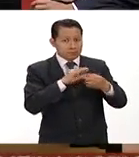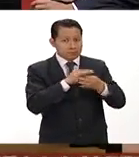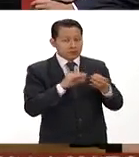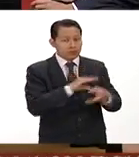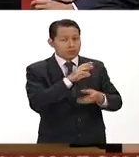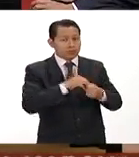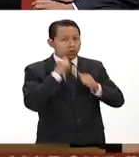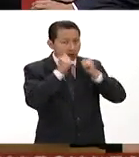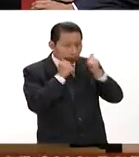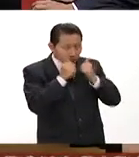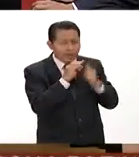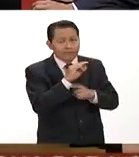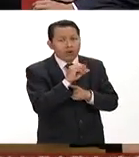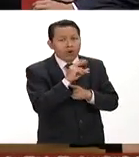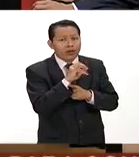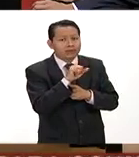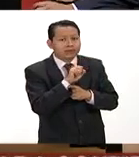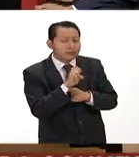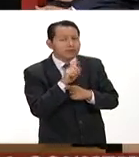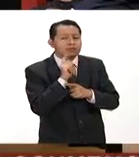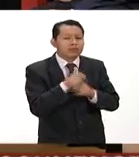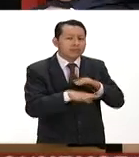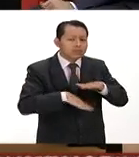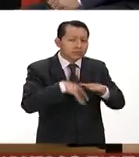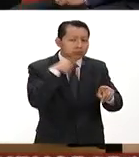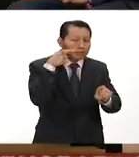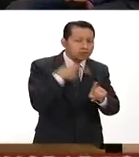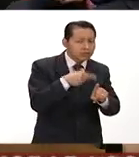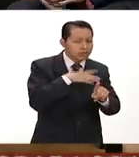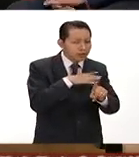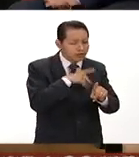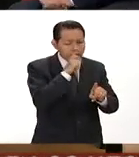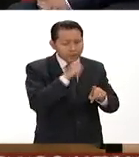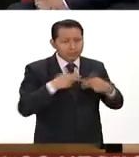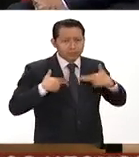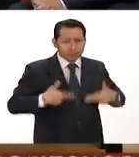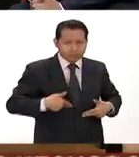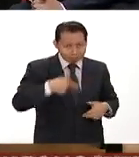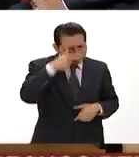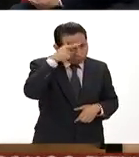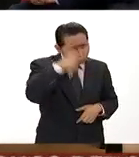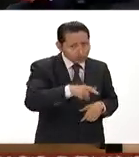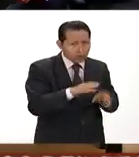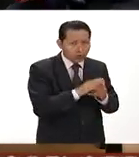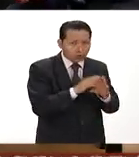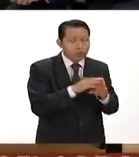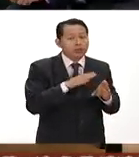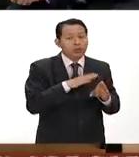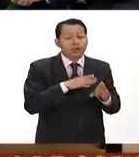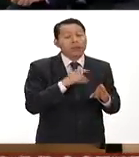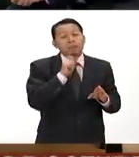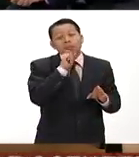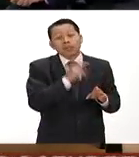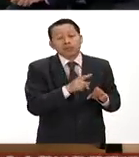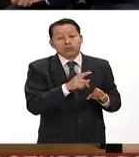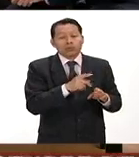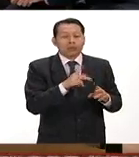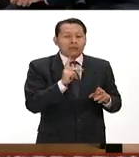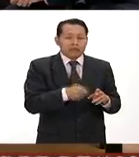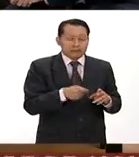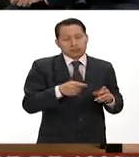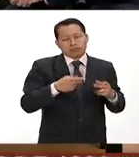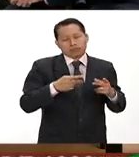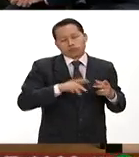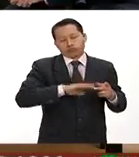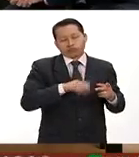con la antropología forense que es básicamente orientada a la identificación humana que tiene que ver tanto la identificación en cadáveres